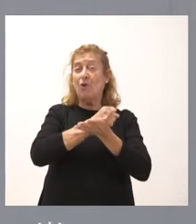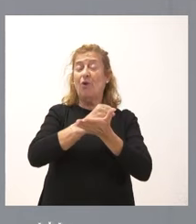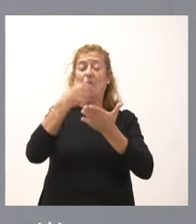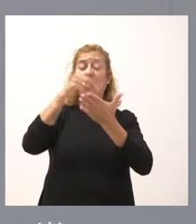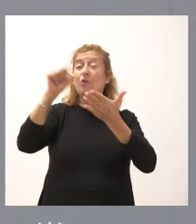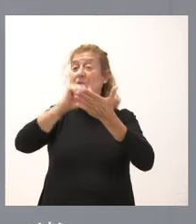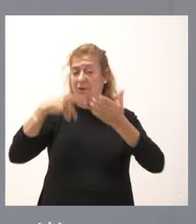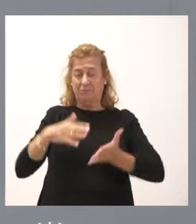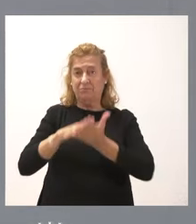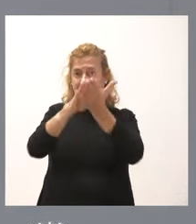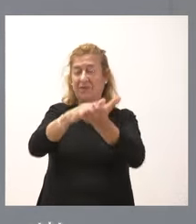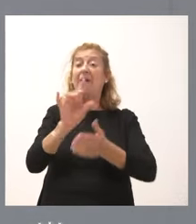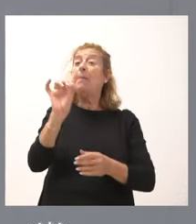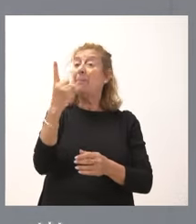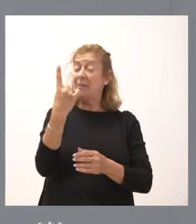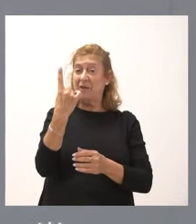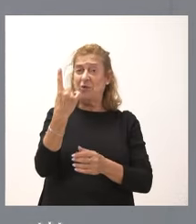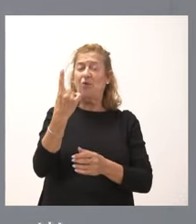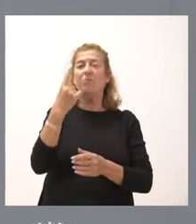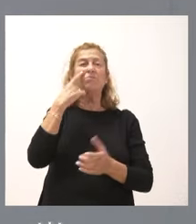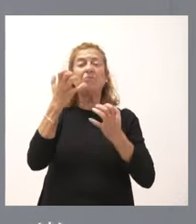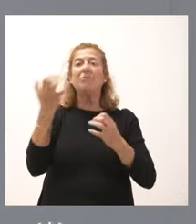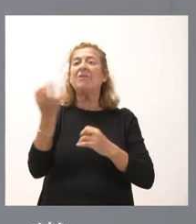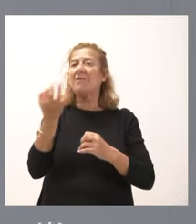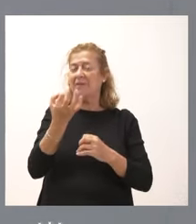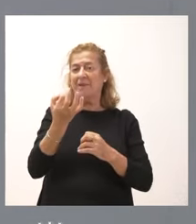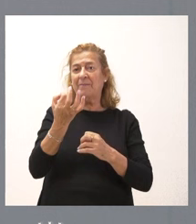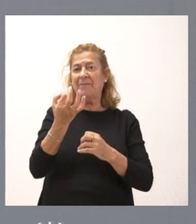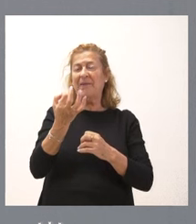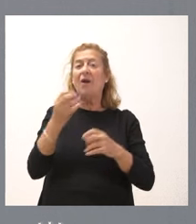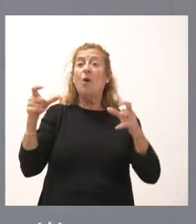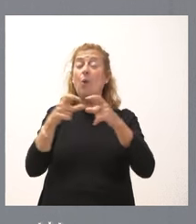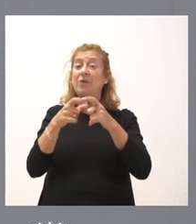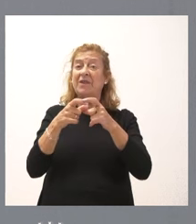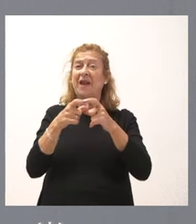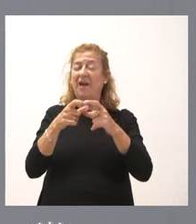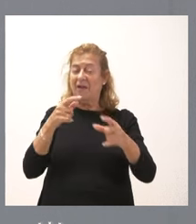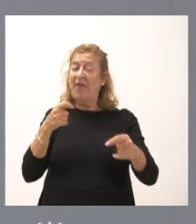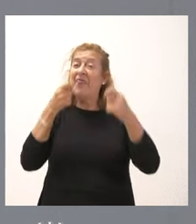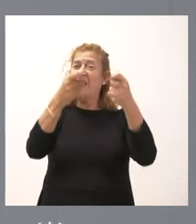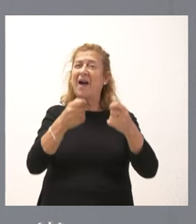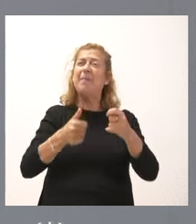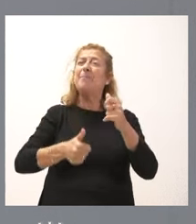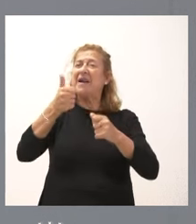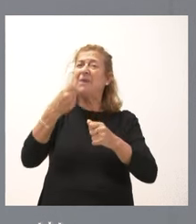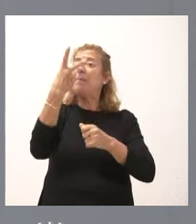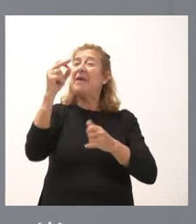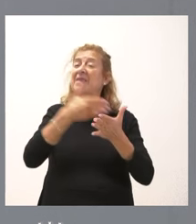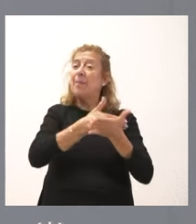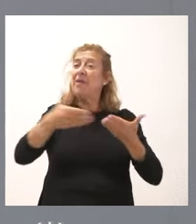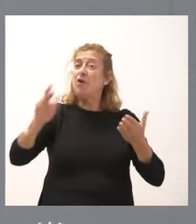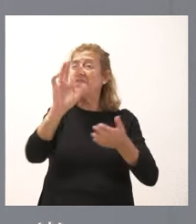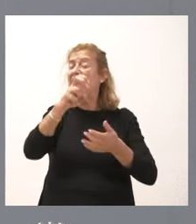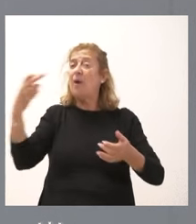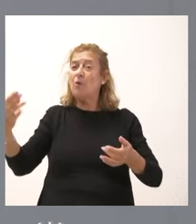prensa que lo acompañan. En primer lugar, destacar que la Junta destina más de 20 millones de euros a cubrir el